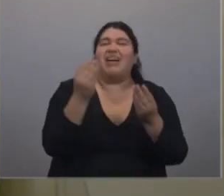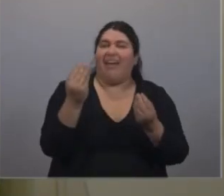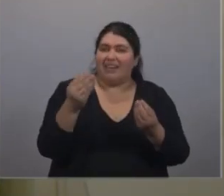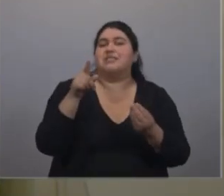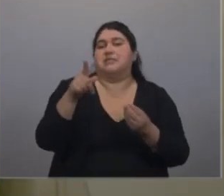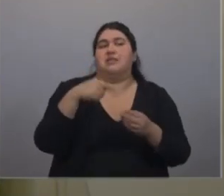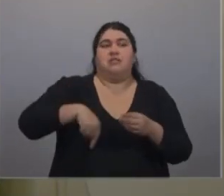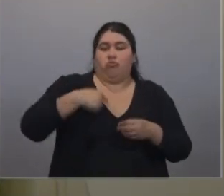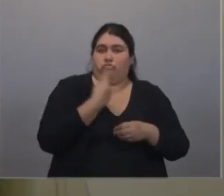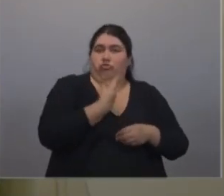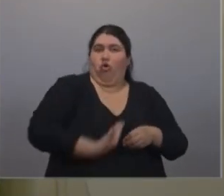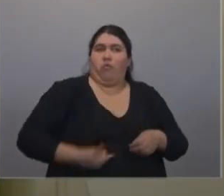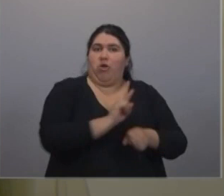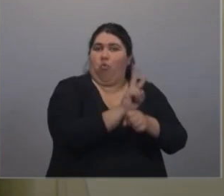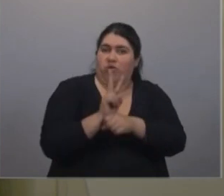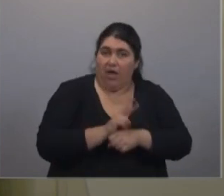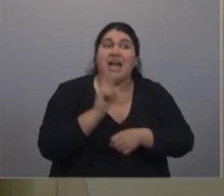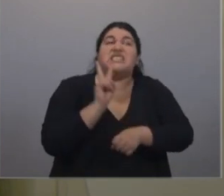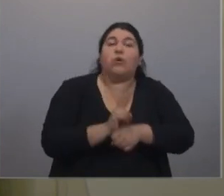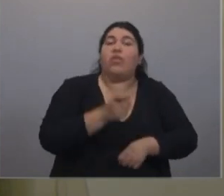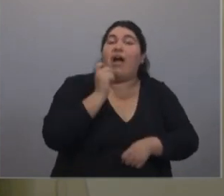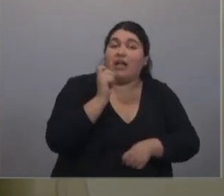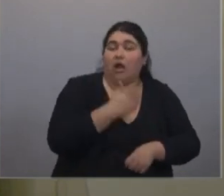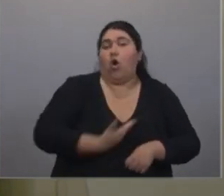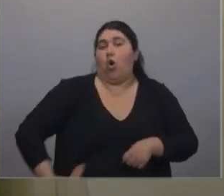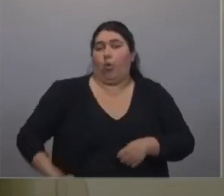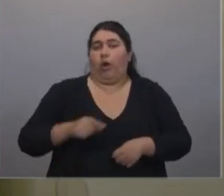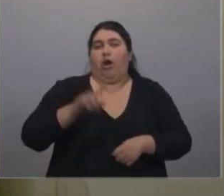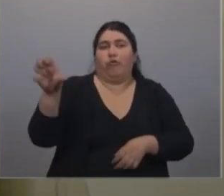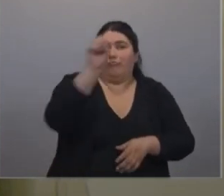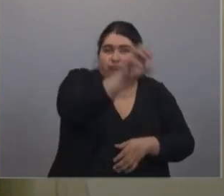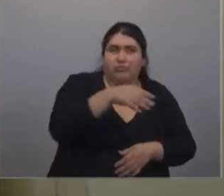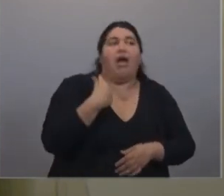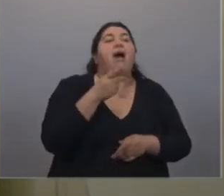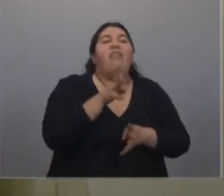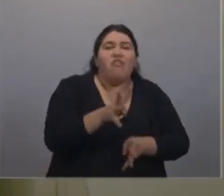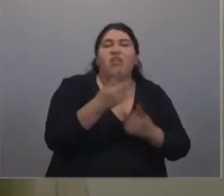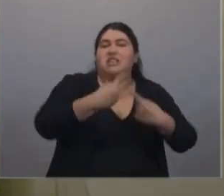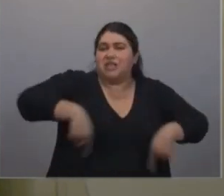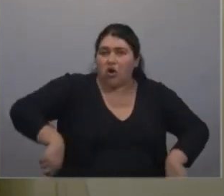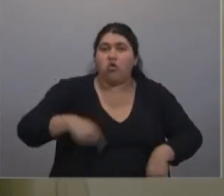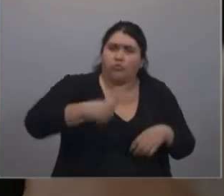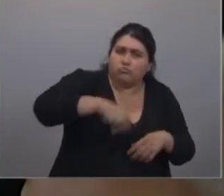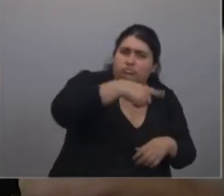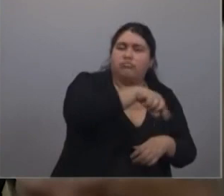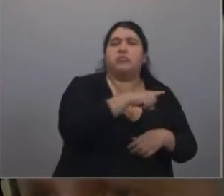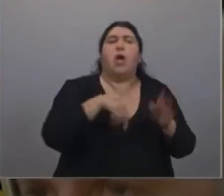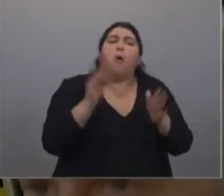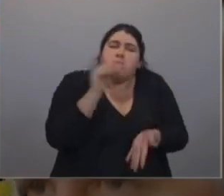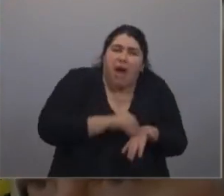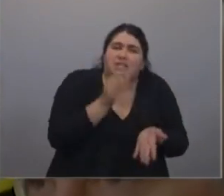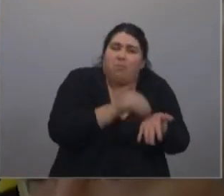ustedes, quién, la seguridad, que la pone el Estado, cuida el país, quién, la defensa, que la pone el Estado, se educaron en dónde,